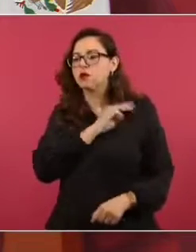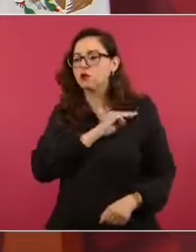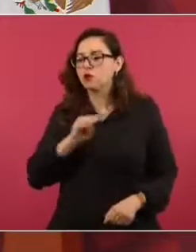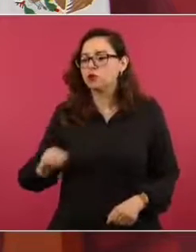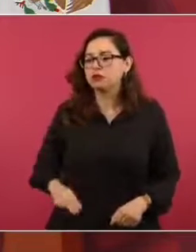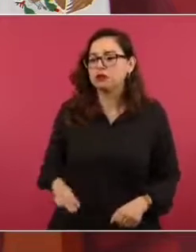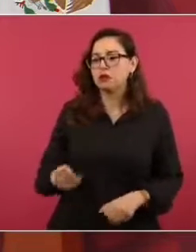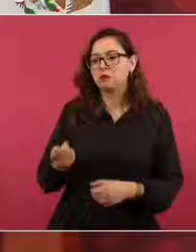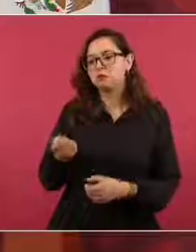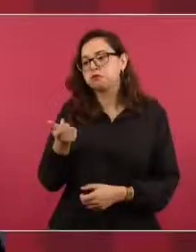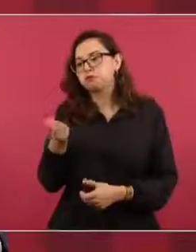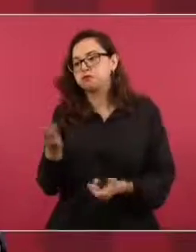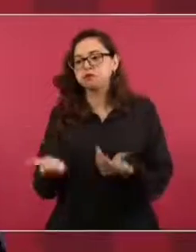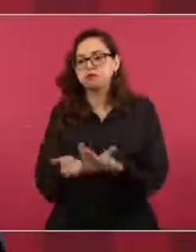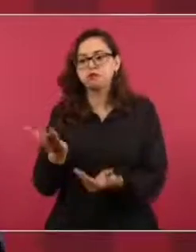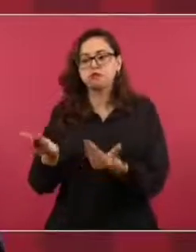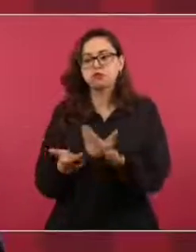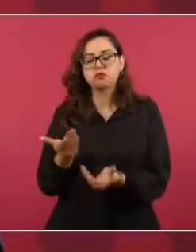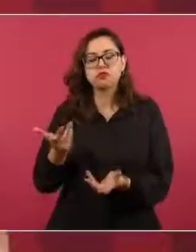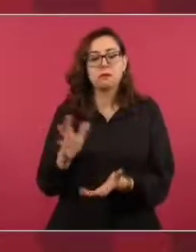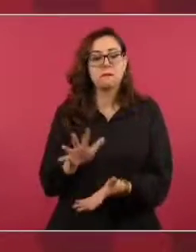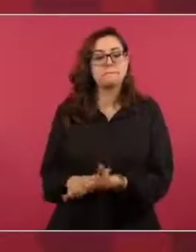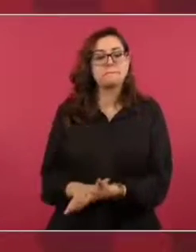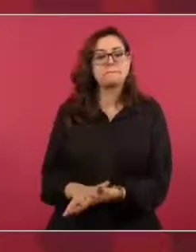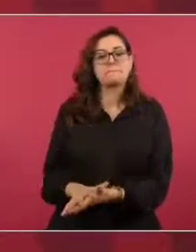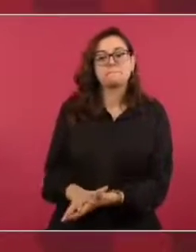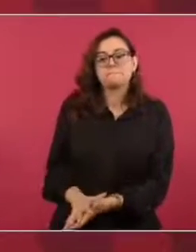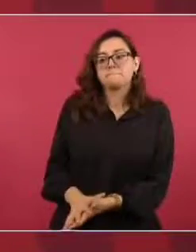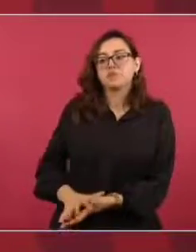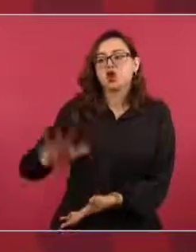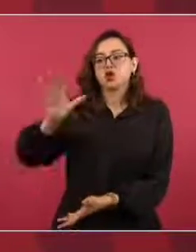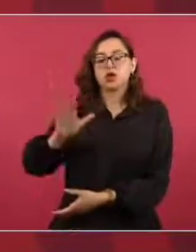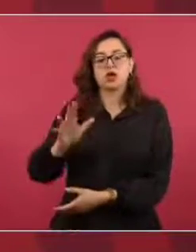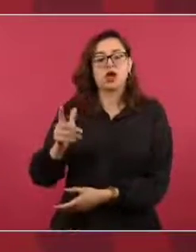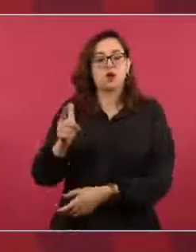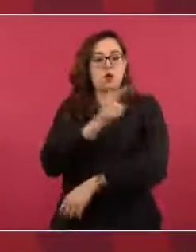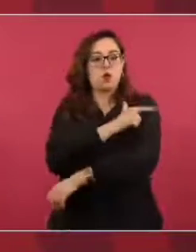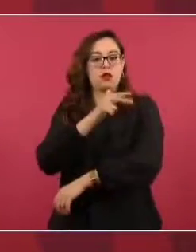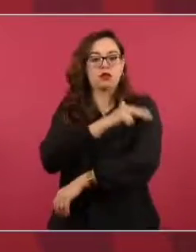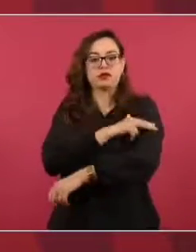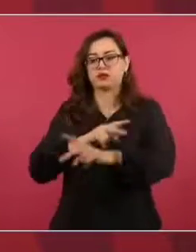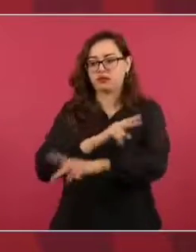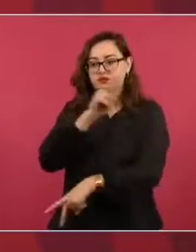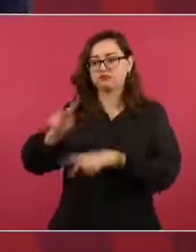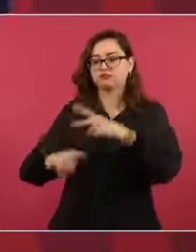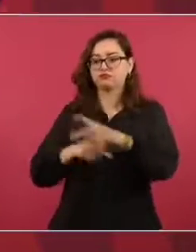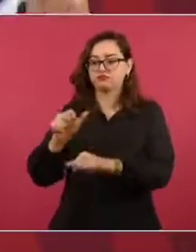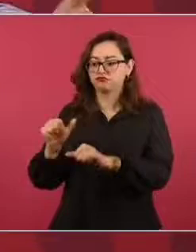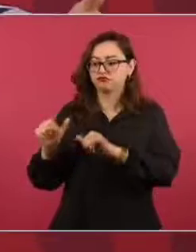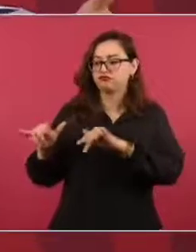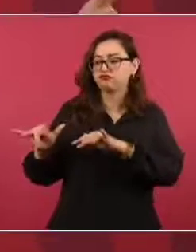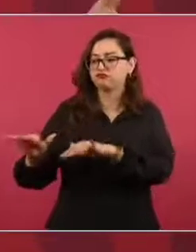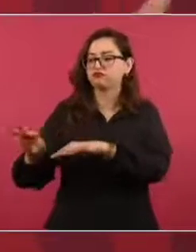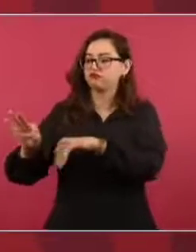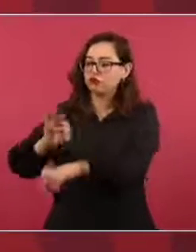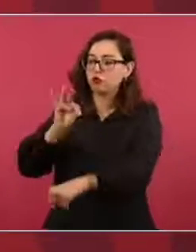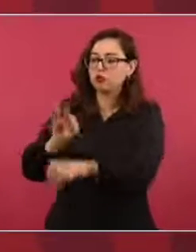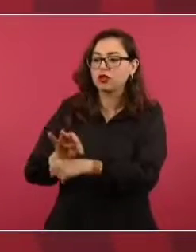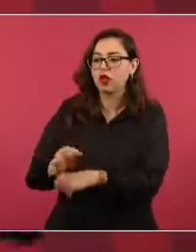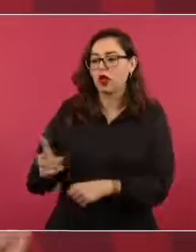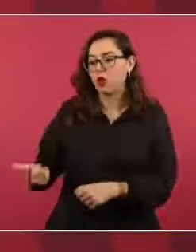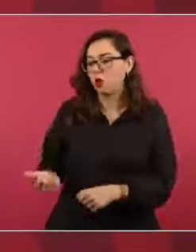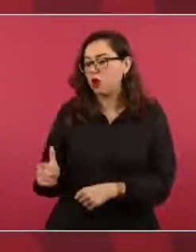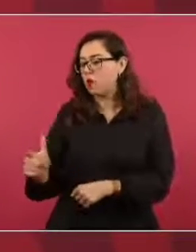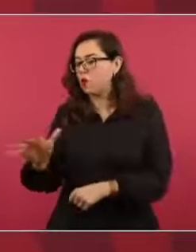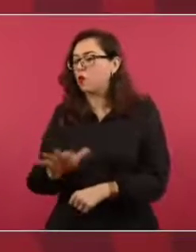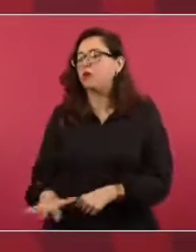y aún así los del PAN votando en contra